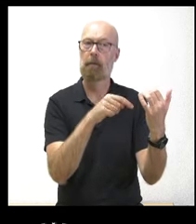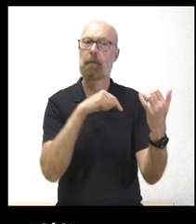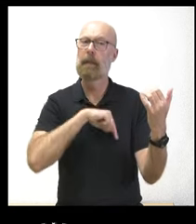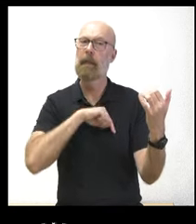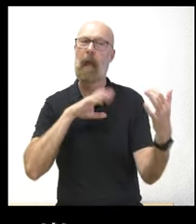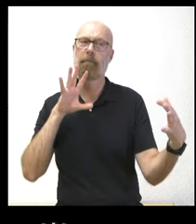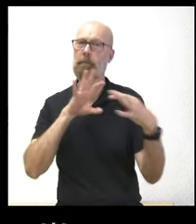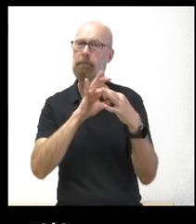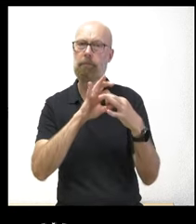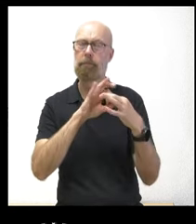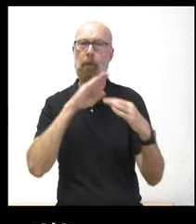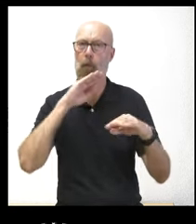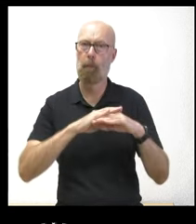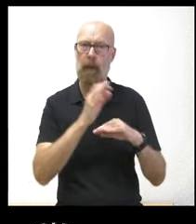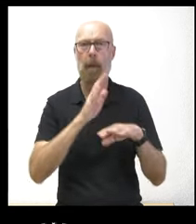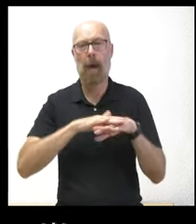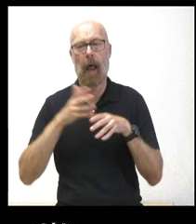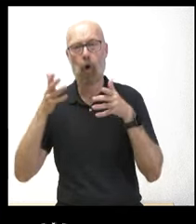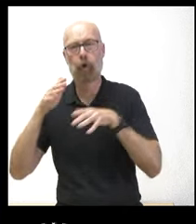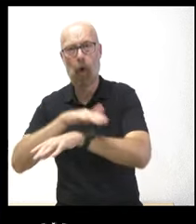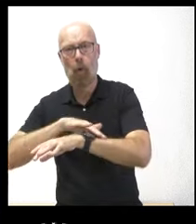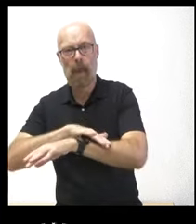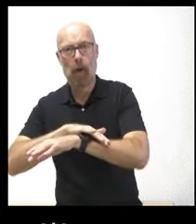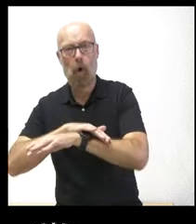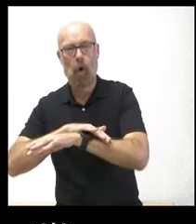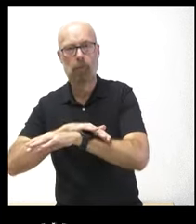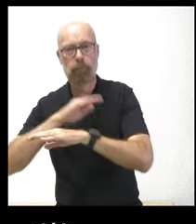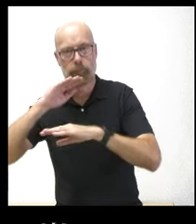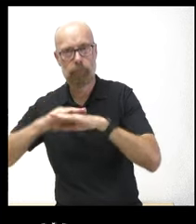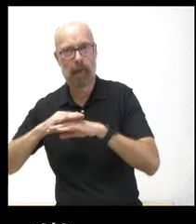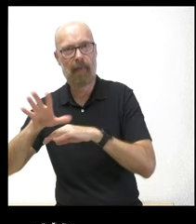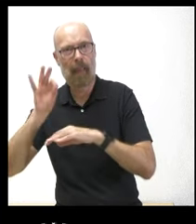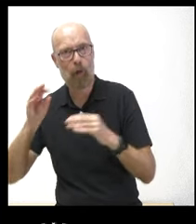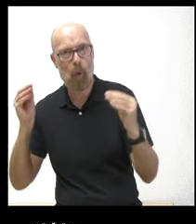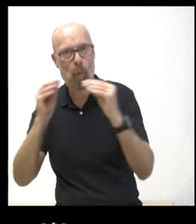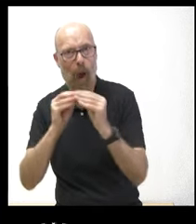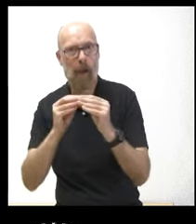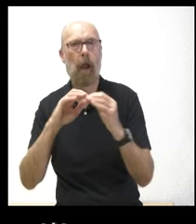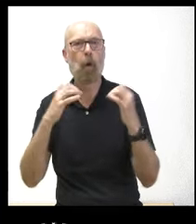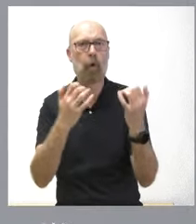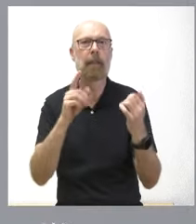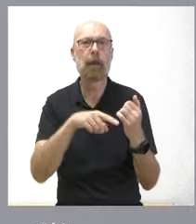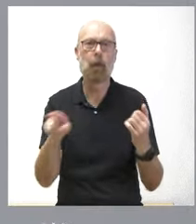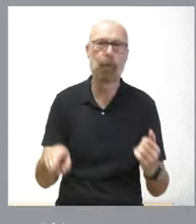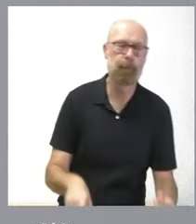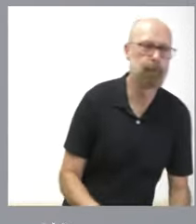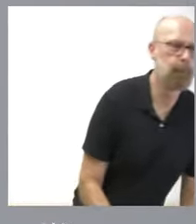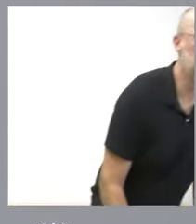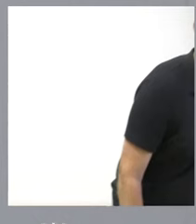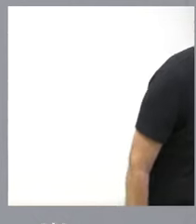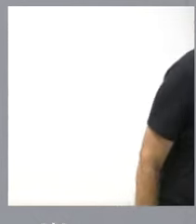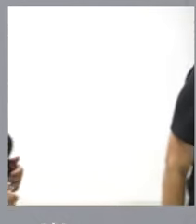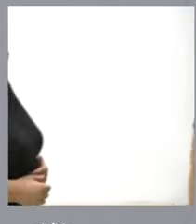para que el Consejo de Gobierno tome la misma decisión que la que toman las cortes es que a nosotros nos vincula la ley